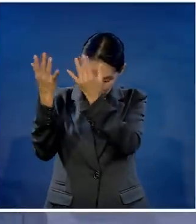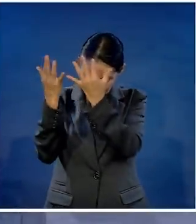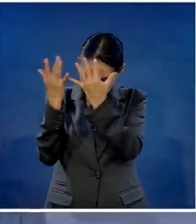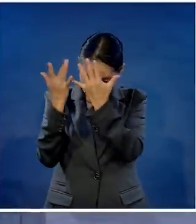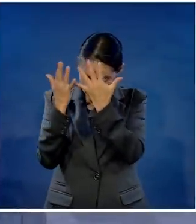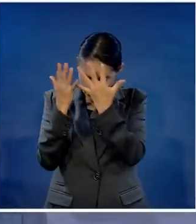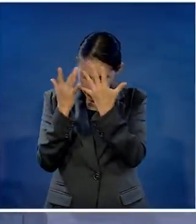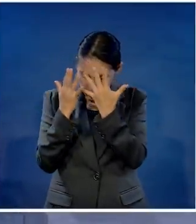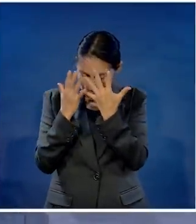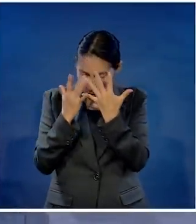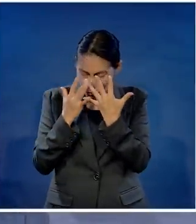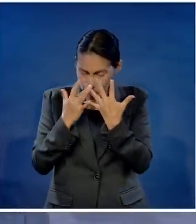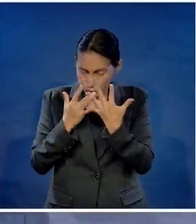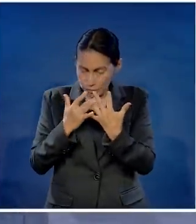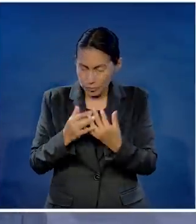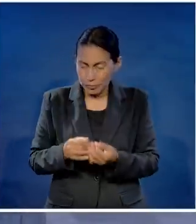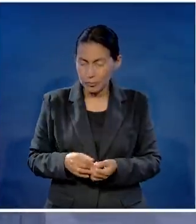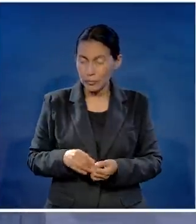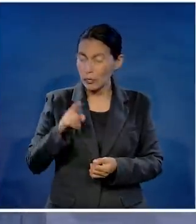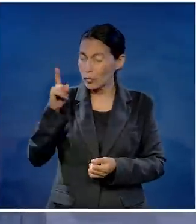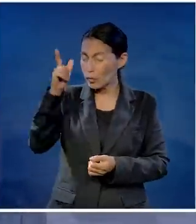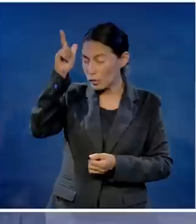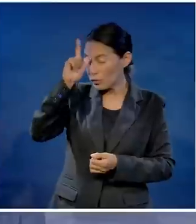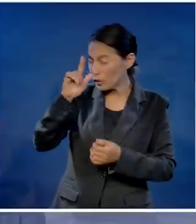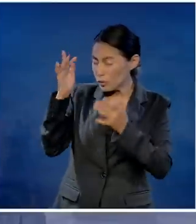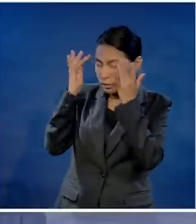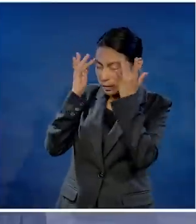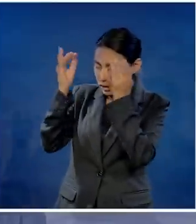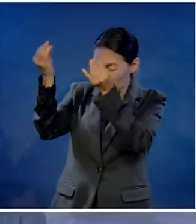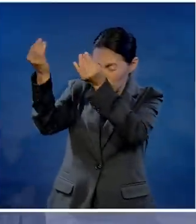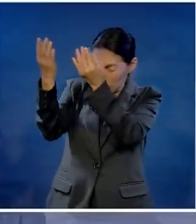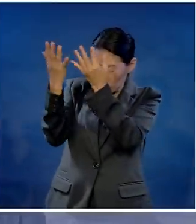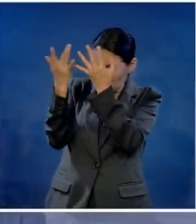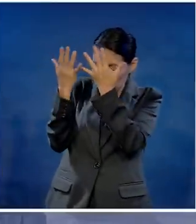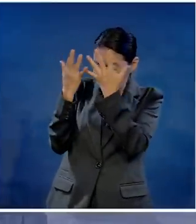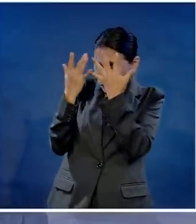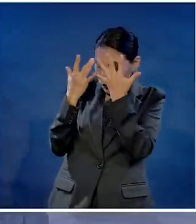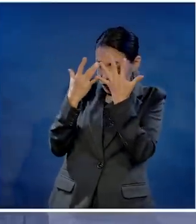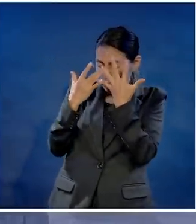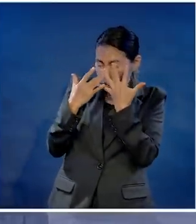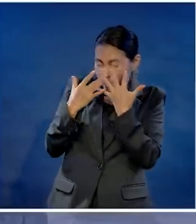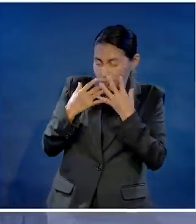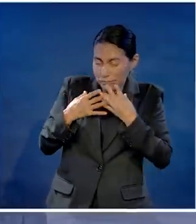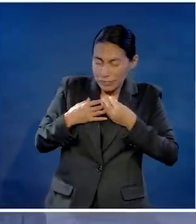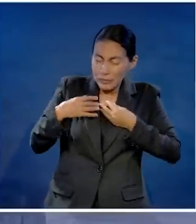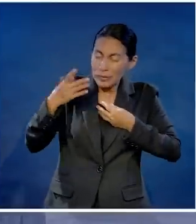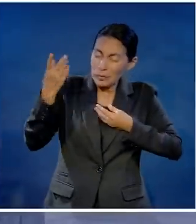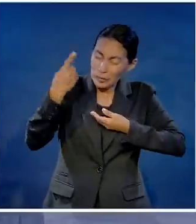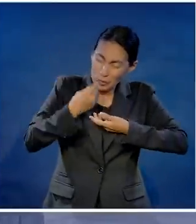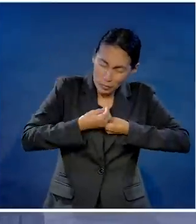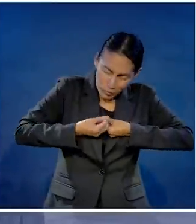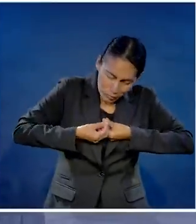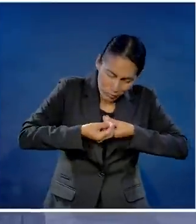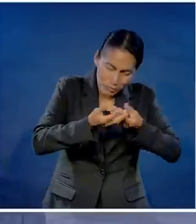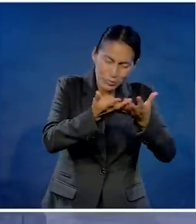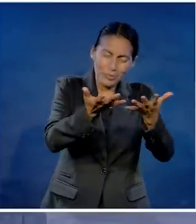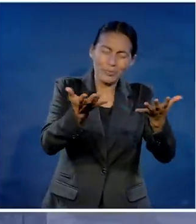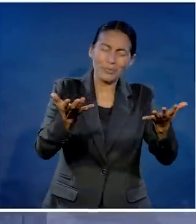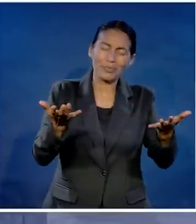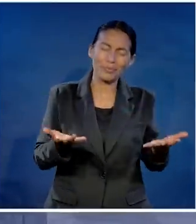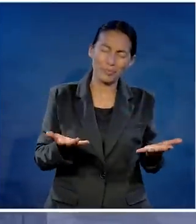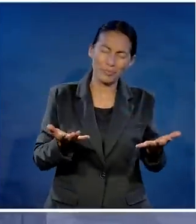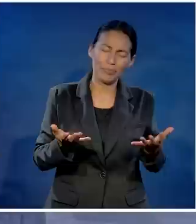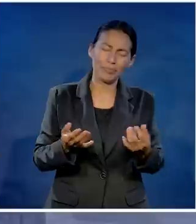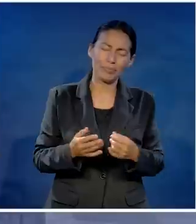favor por favor llénanos llénanos con tu Santo Espíritu con tu Santo Espíritu llena nuestra vida llena nuestra vida para que podamos